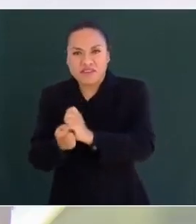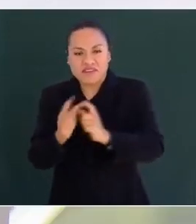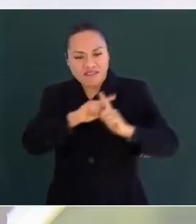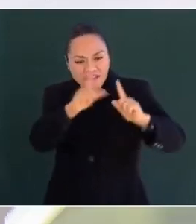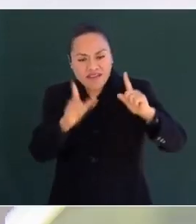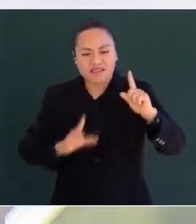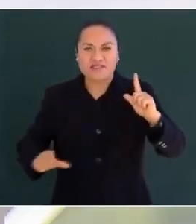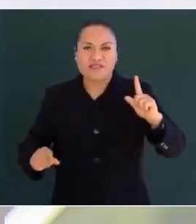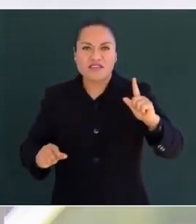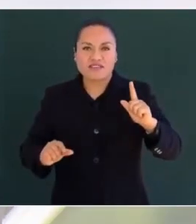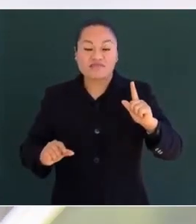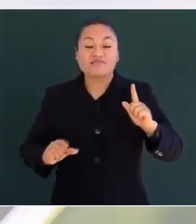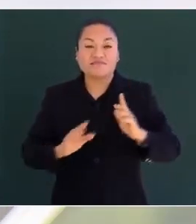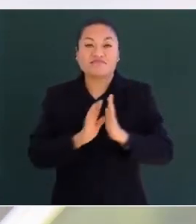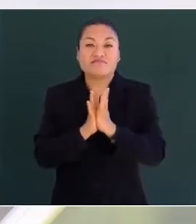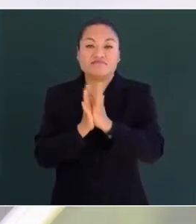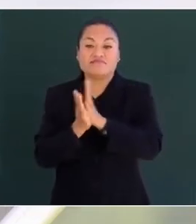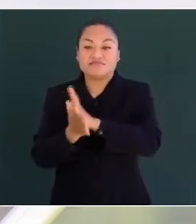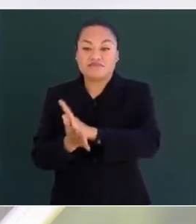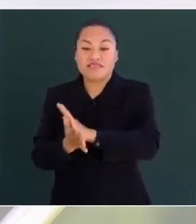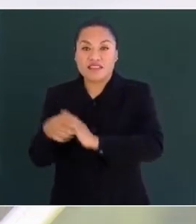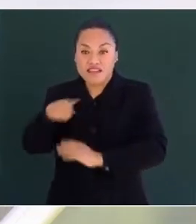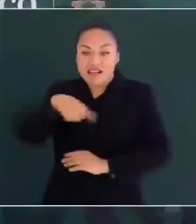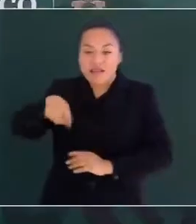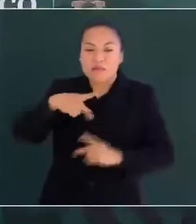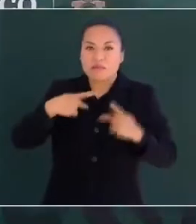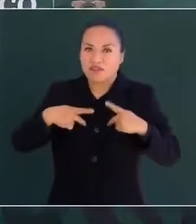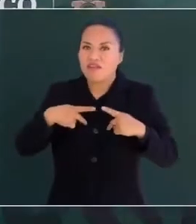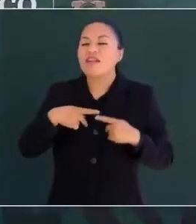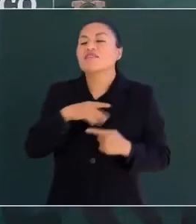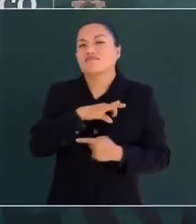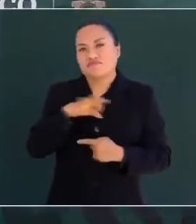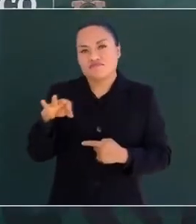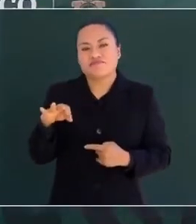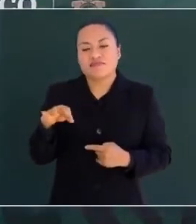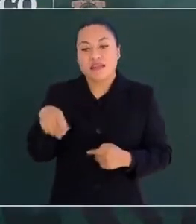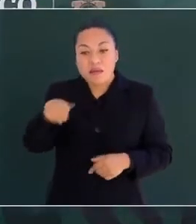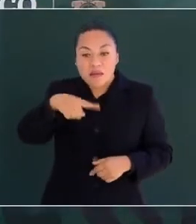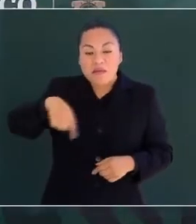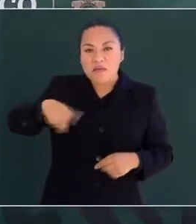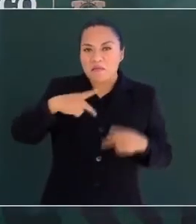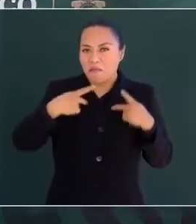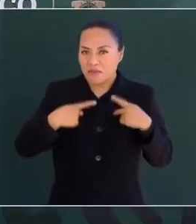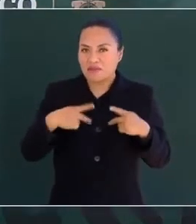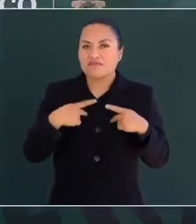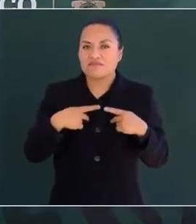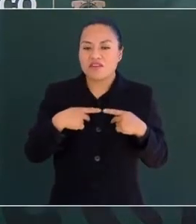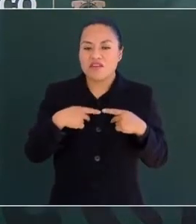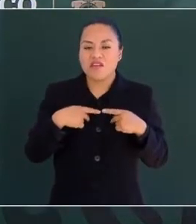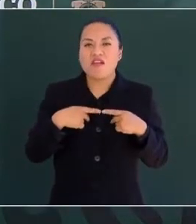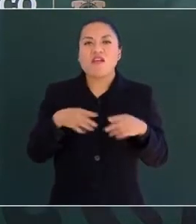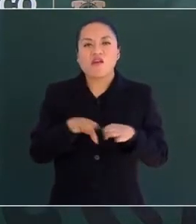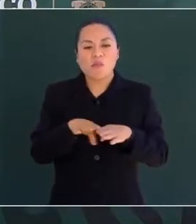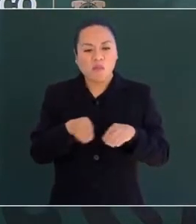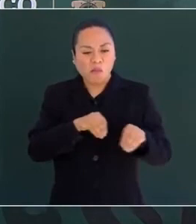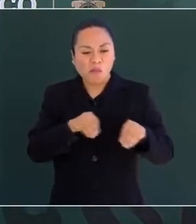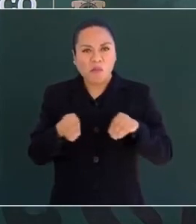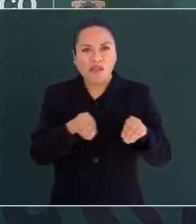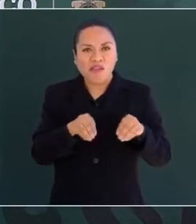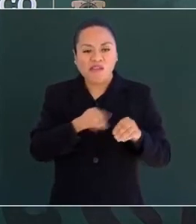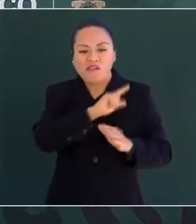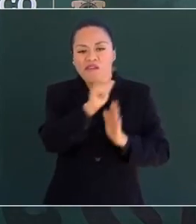Gracias a ellos se logró la independencia, gracias a ellos se logró el movimiento de reforma.